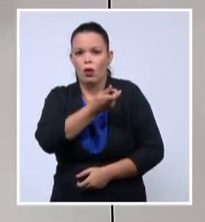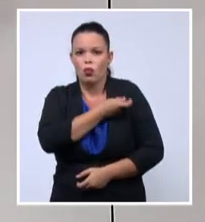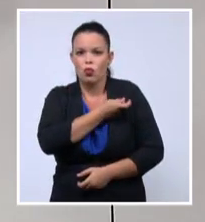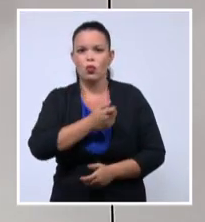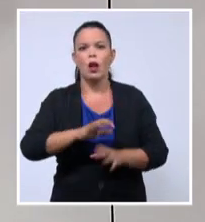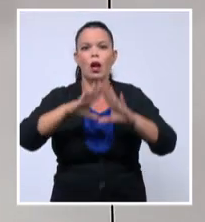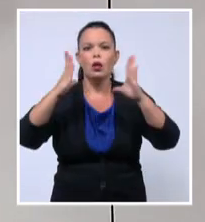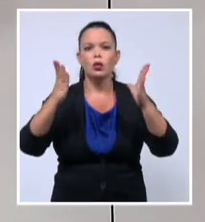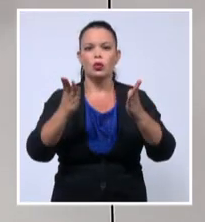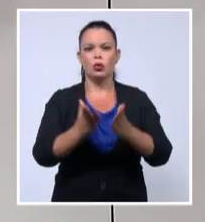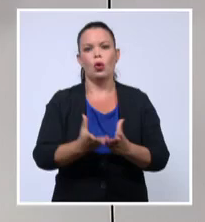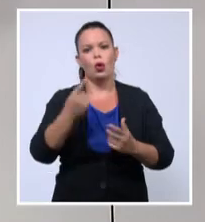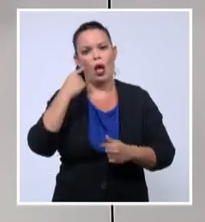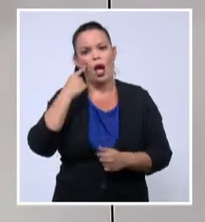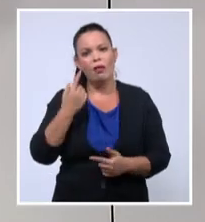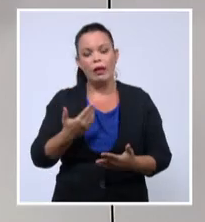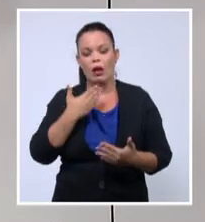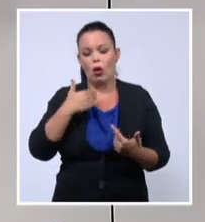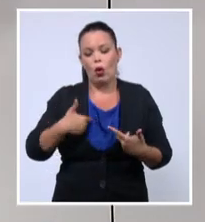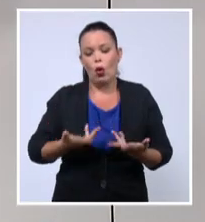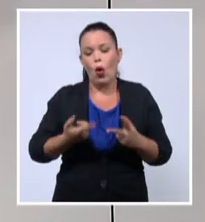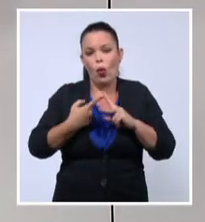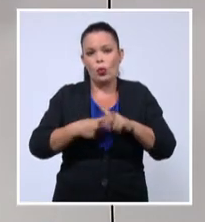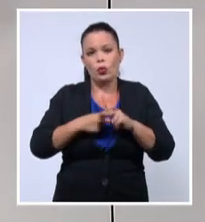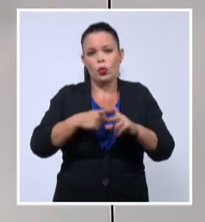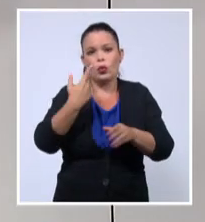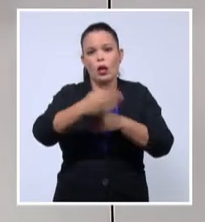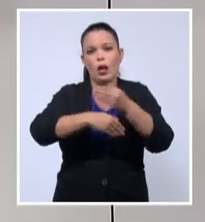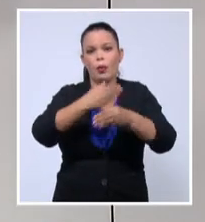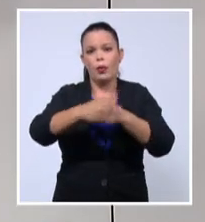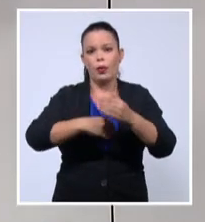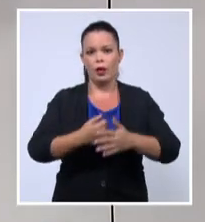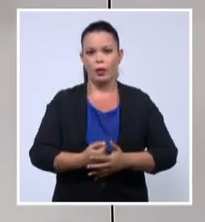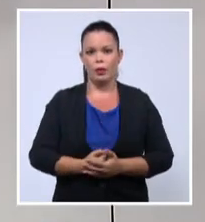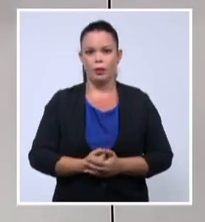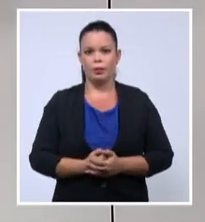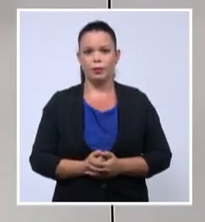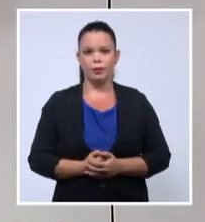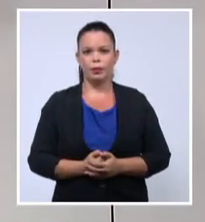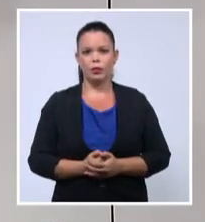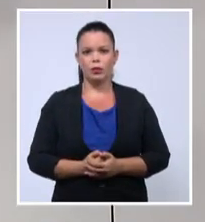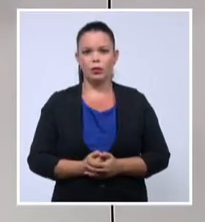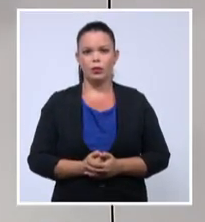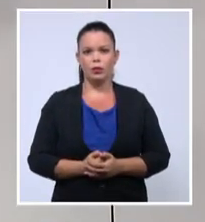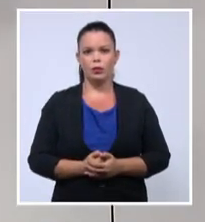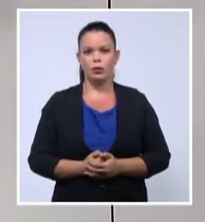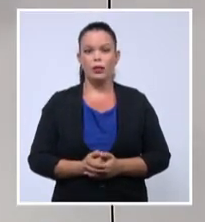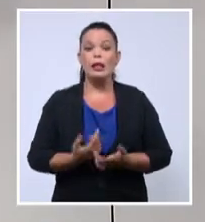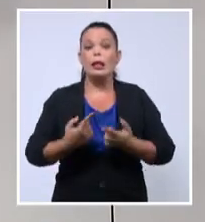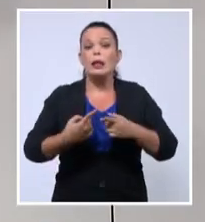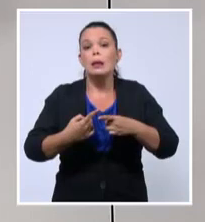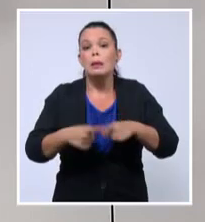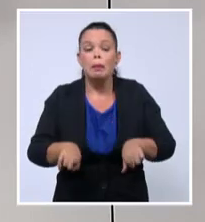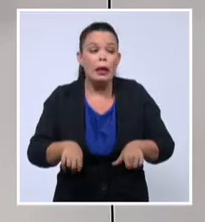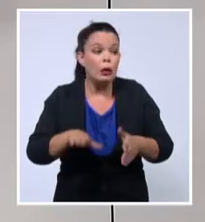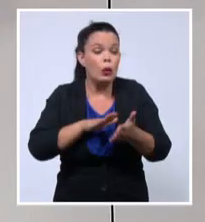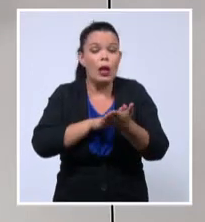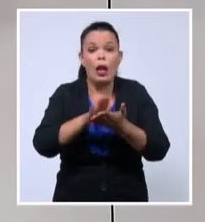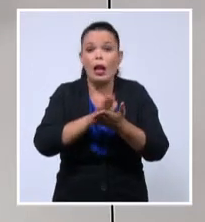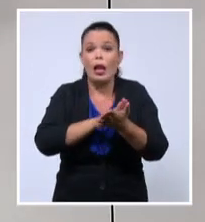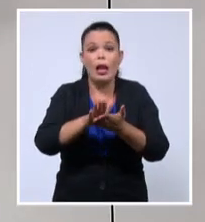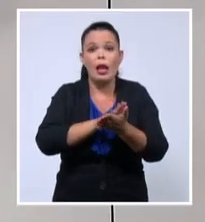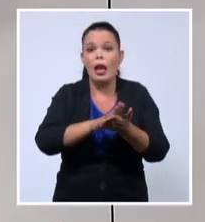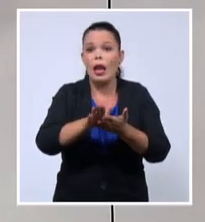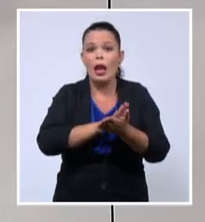reabrir el país de manera segura y proteger a las poblaciones más vulnerables. Pero nada han dicho de cómo van a